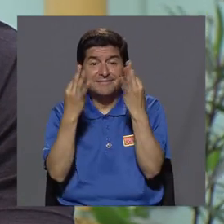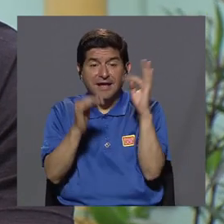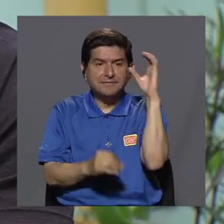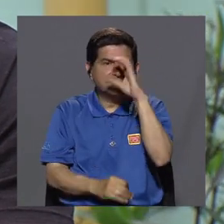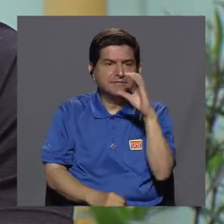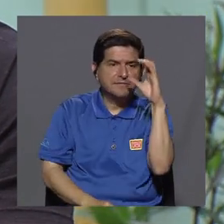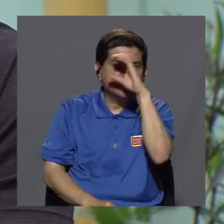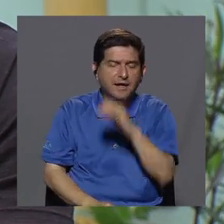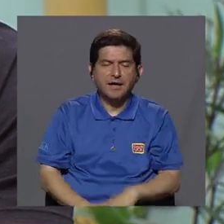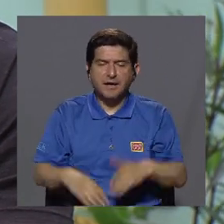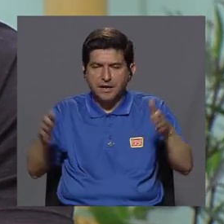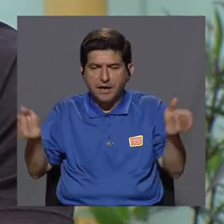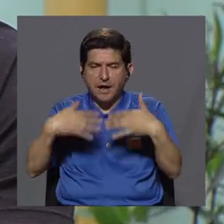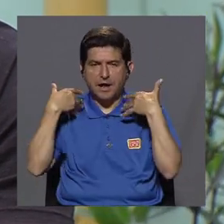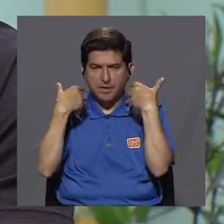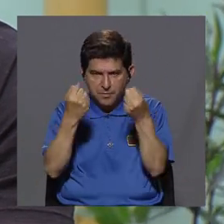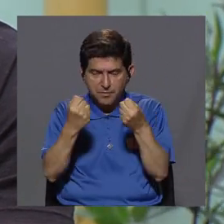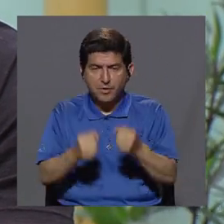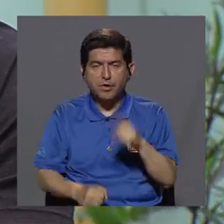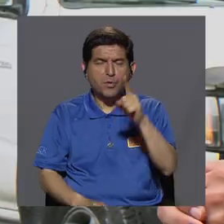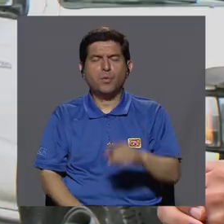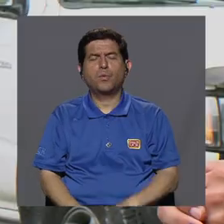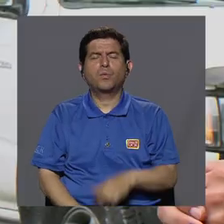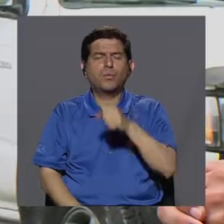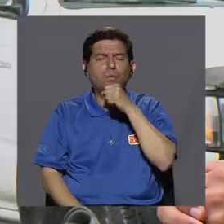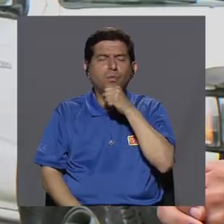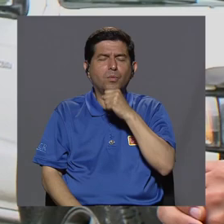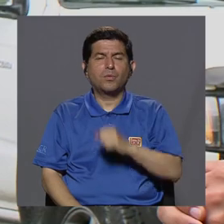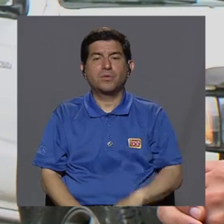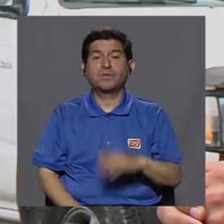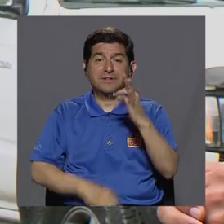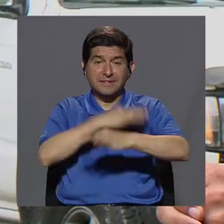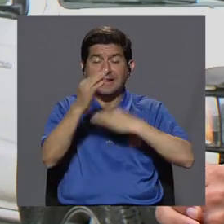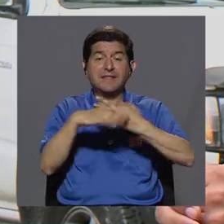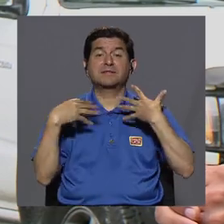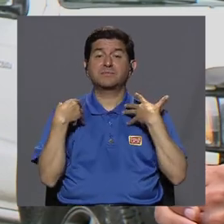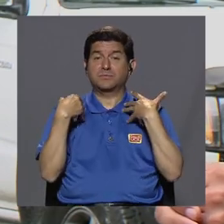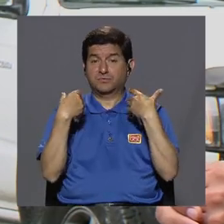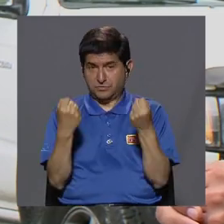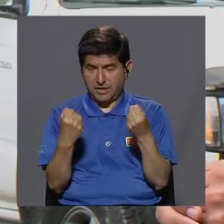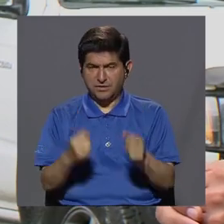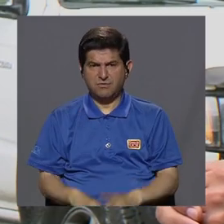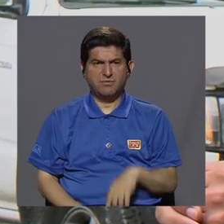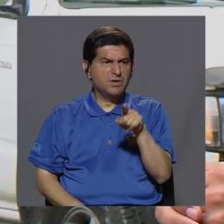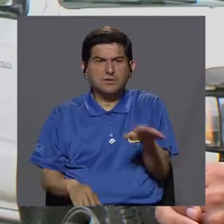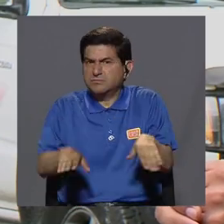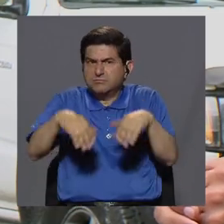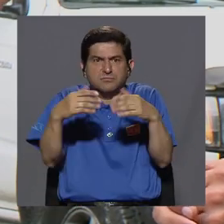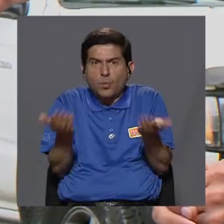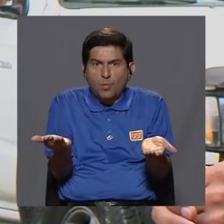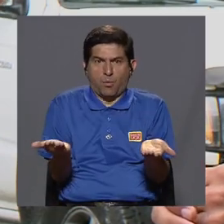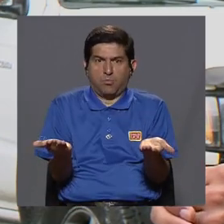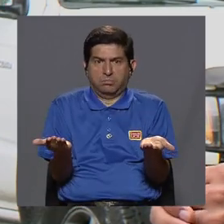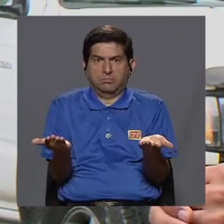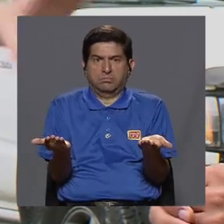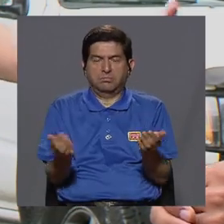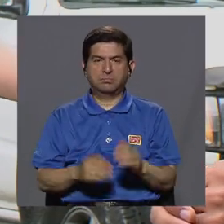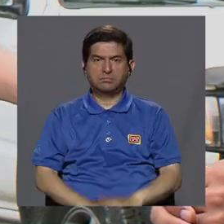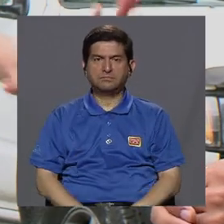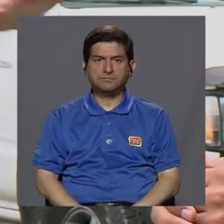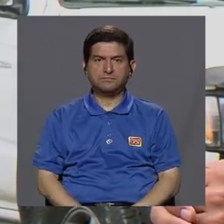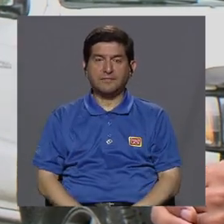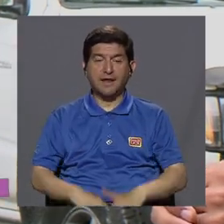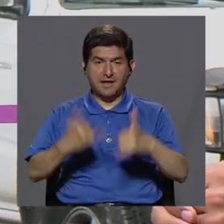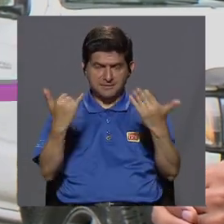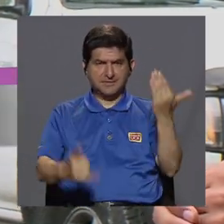entonces es, con la promoción de la salud, es un envejecimiento saludable, por decirlo así. ¿Cómo hacemos eso, digamos, a partir